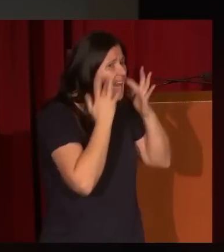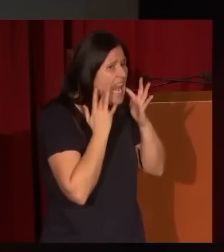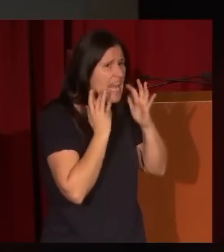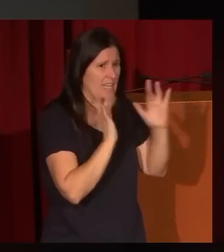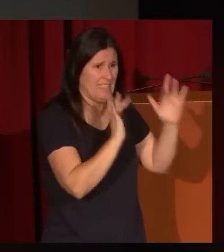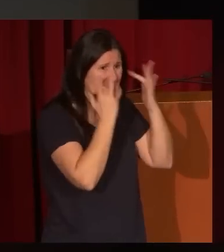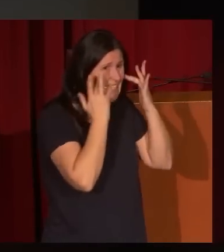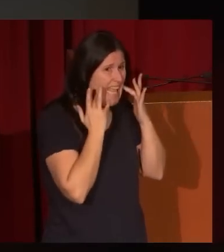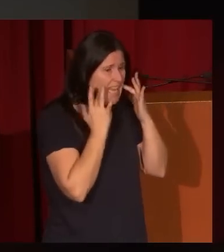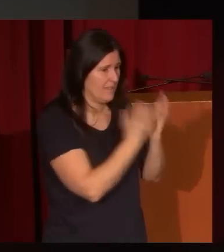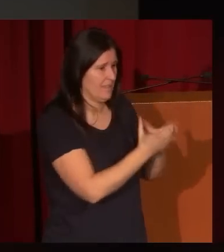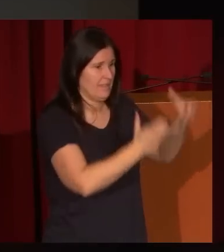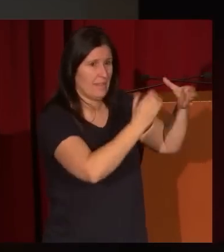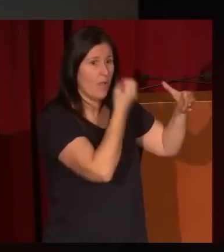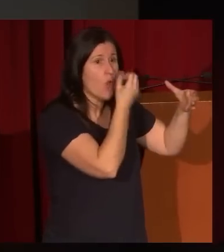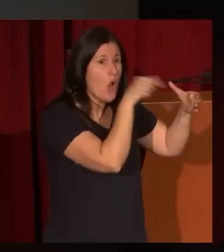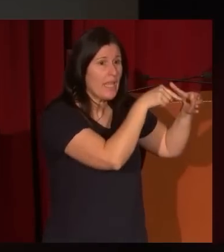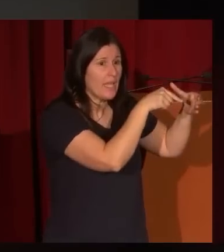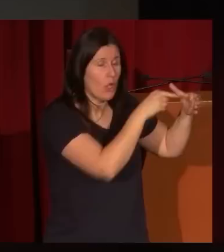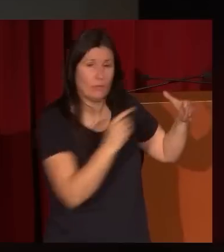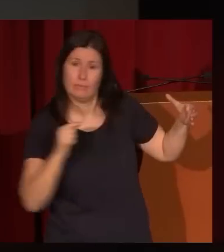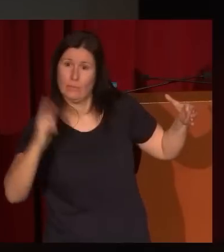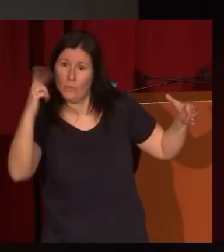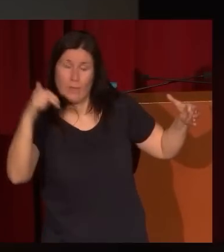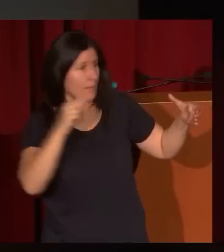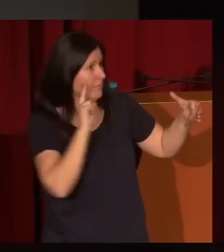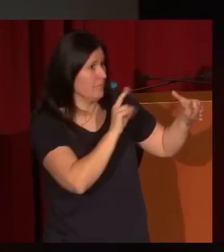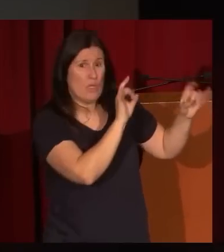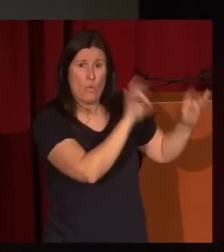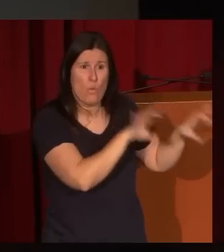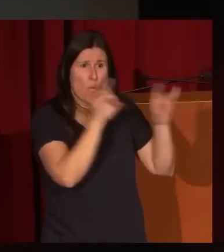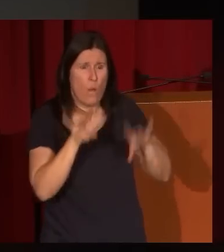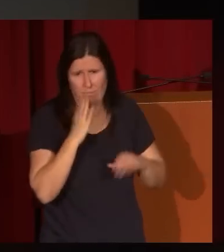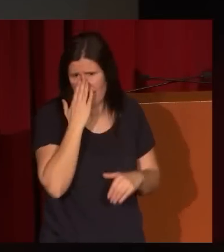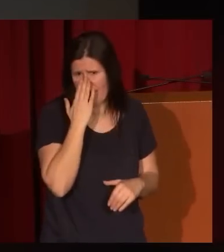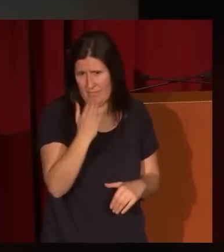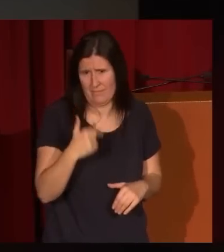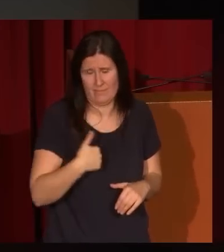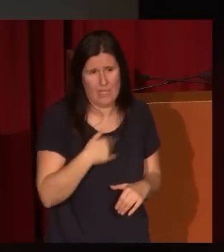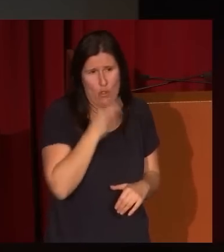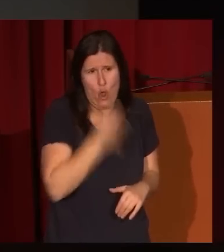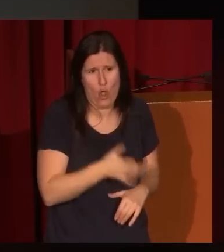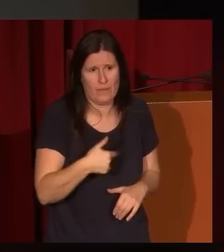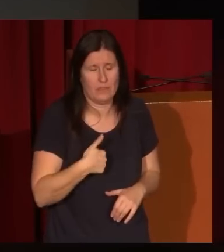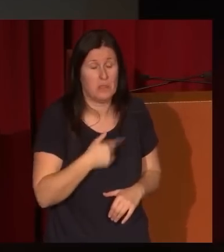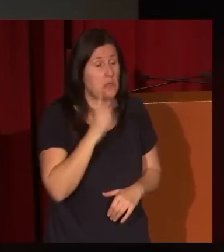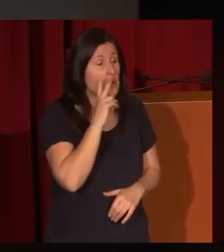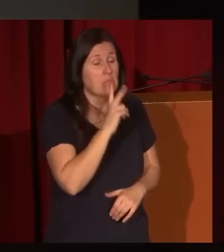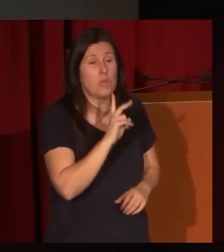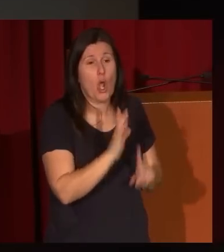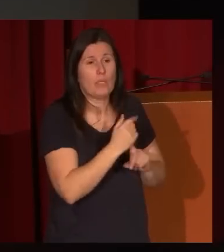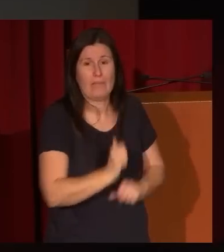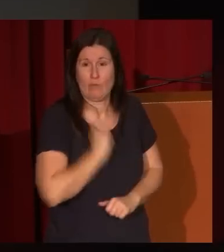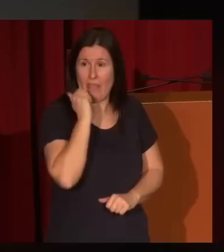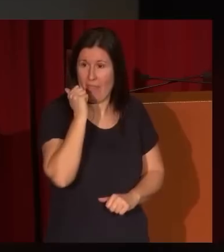este florero y esta copia. Esto realmente, de verdad, se lo confieso a lo vi por casualidad el otro día,